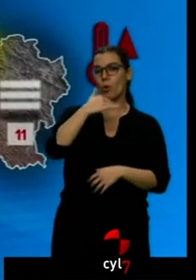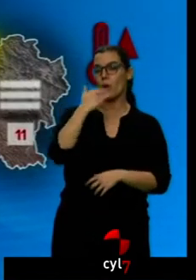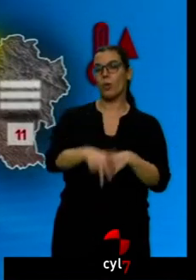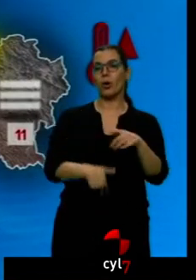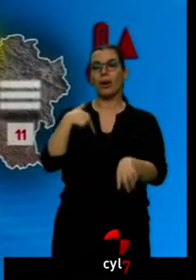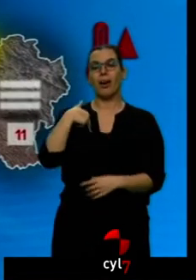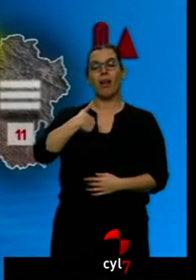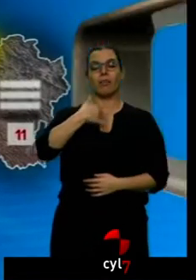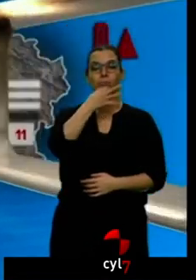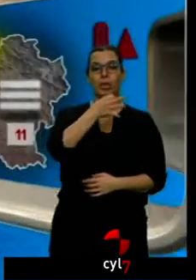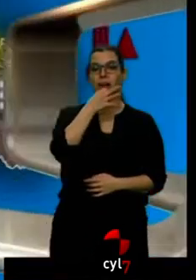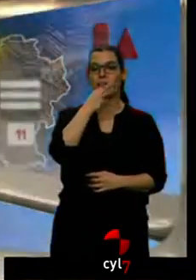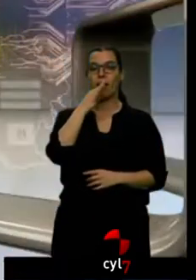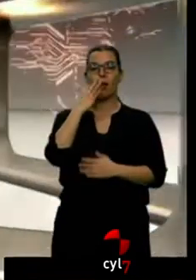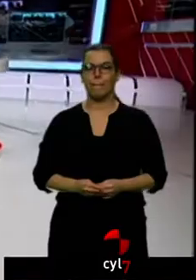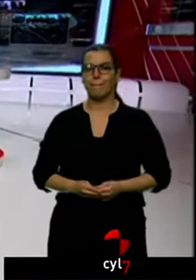intervalos de sol y de nubes.